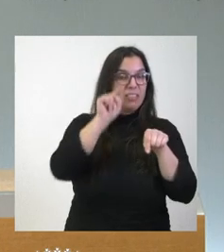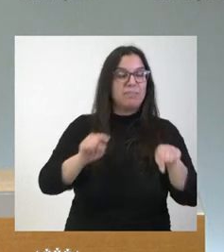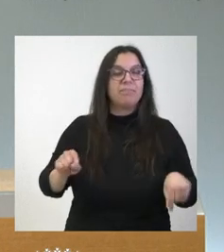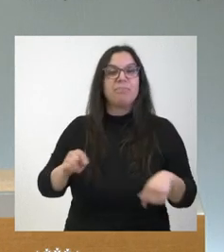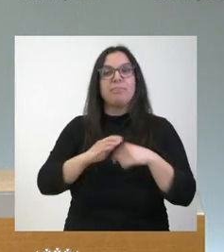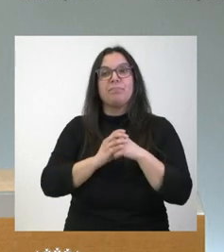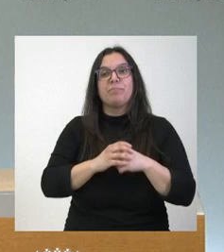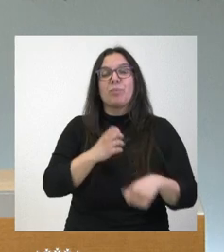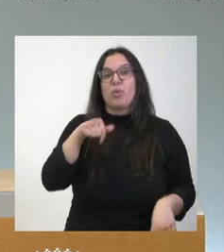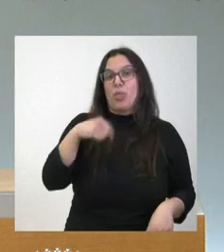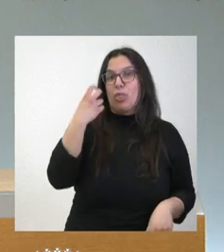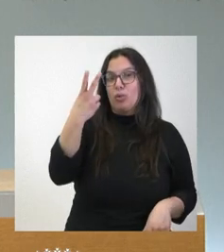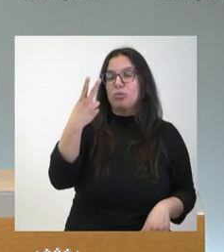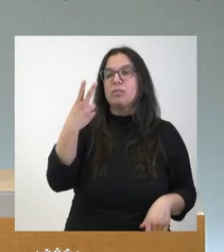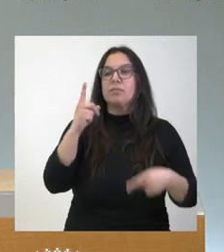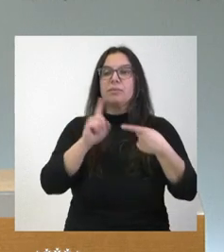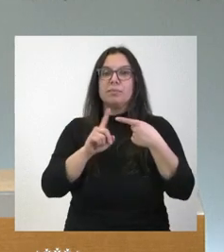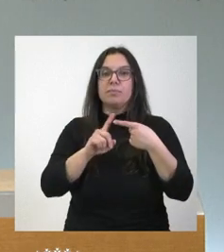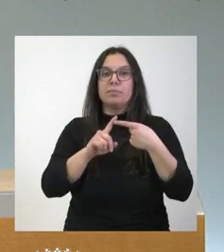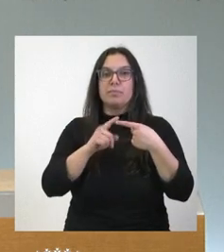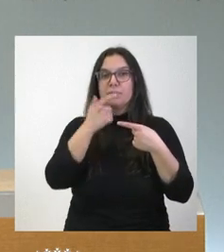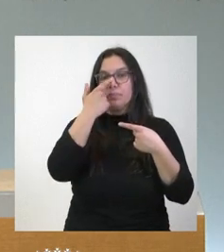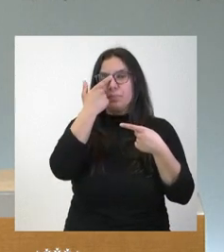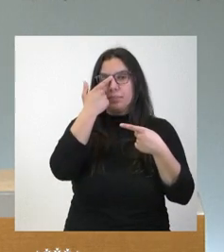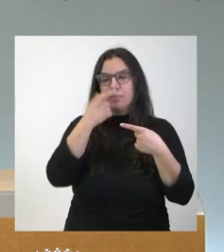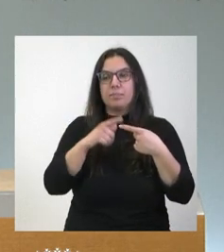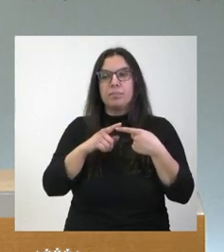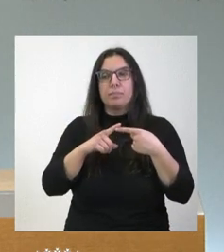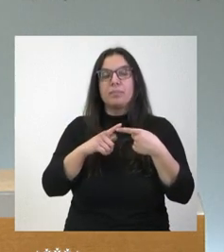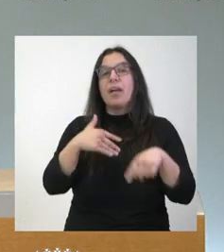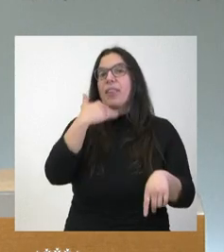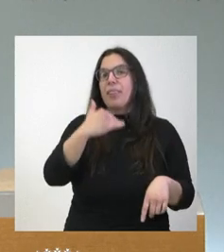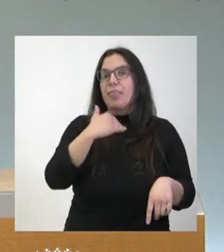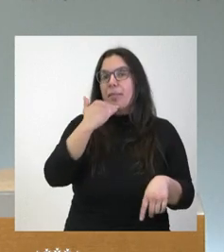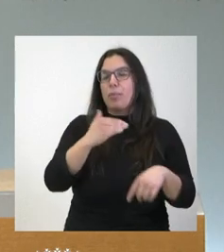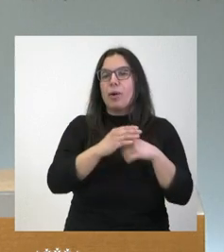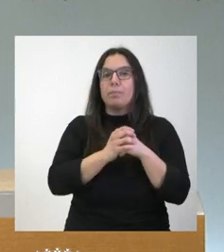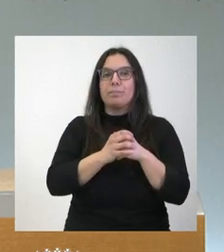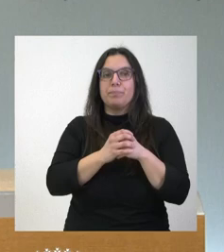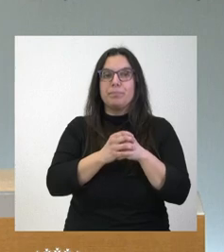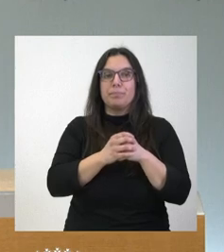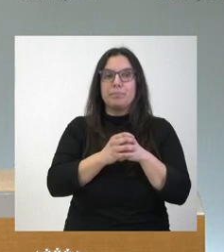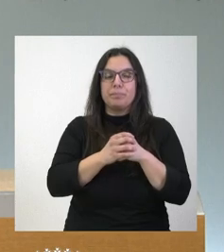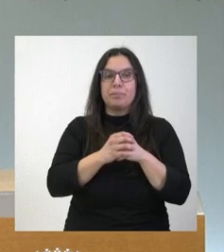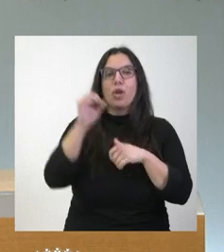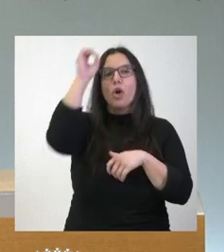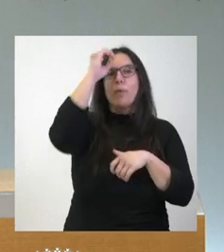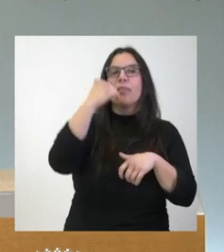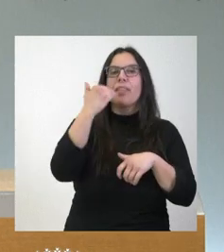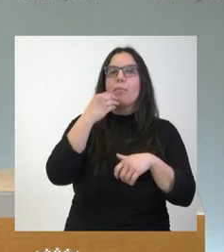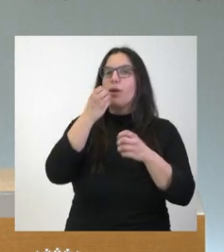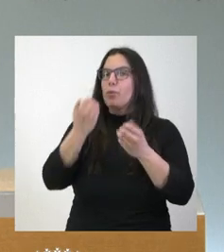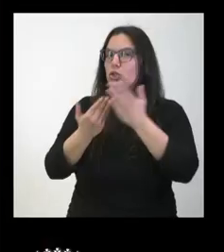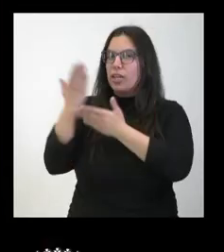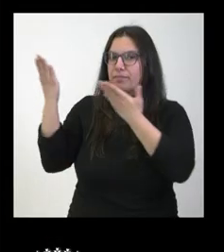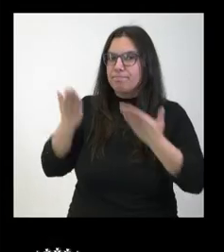Hoy tenemos dos intervenciones. La primera nos llega desde Zamora. Allí tenemos a Carlos Gil, de La Opinión. Buenos días,